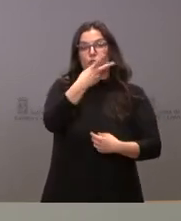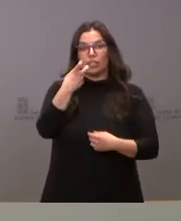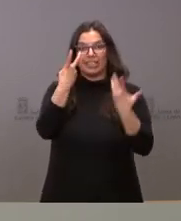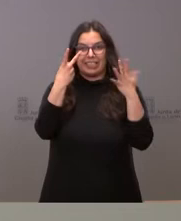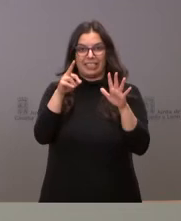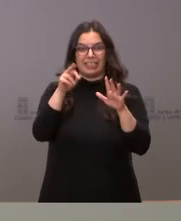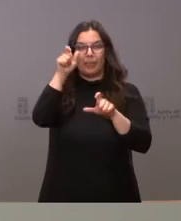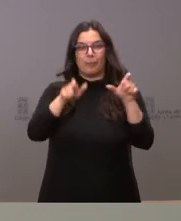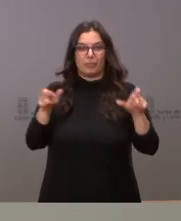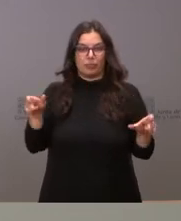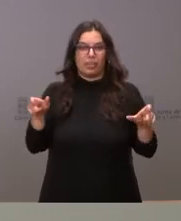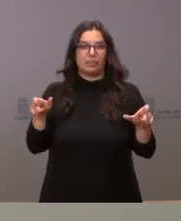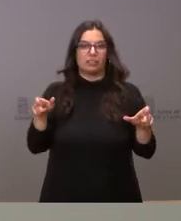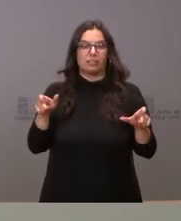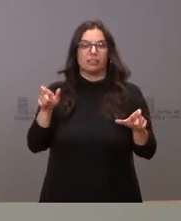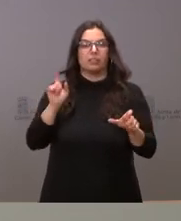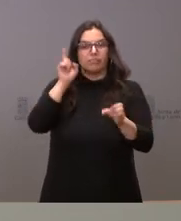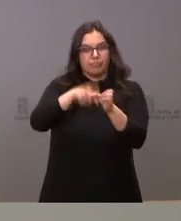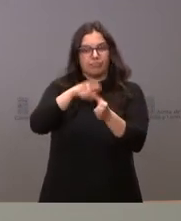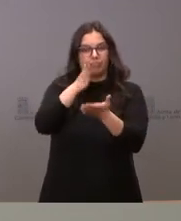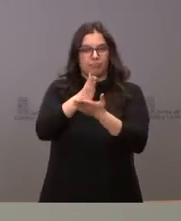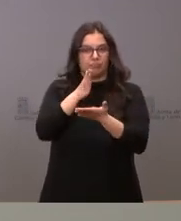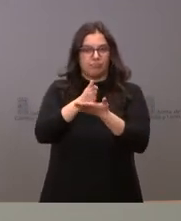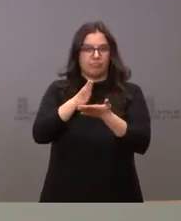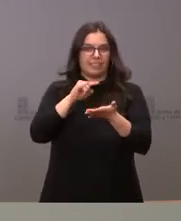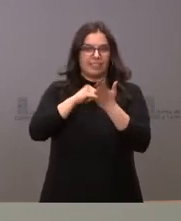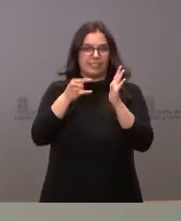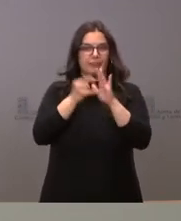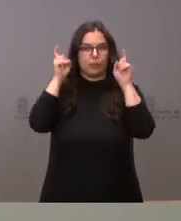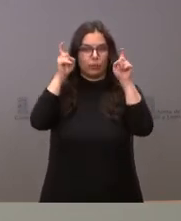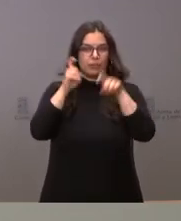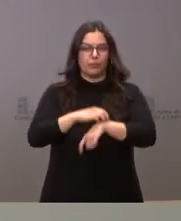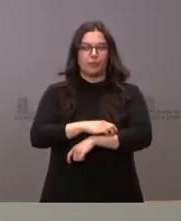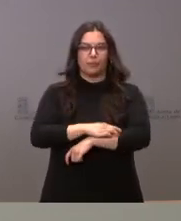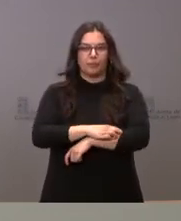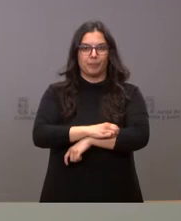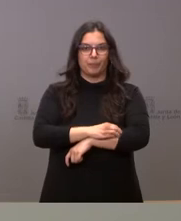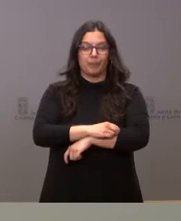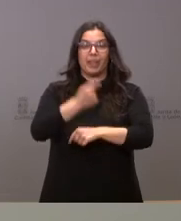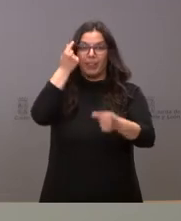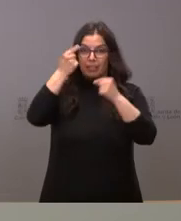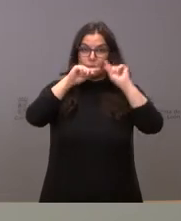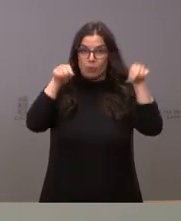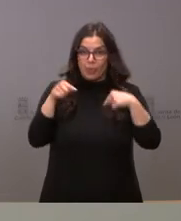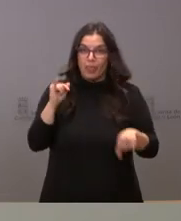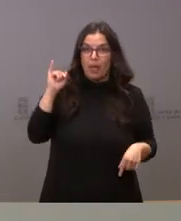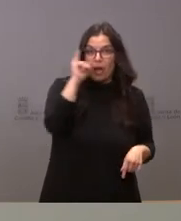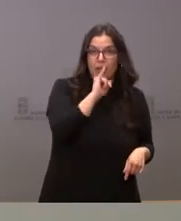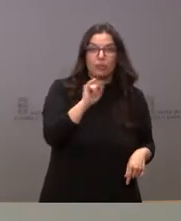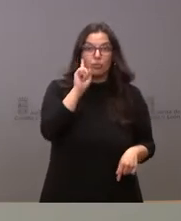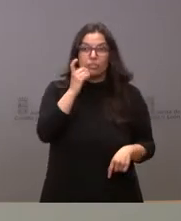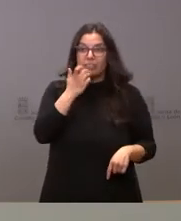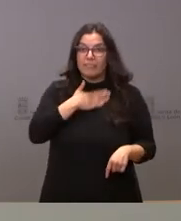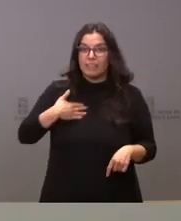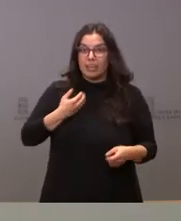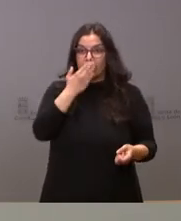las personas que están en nuestro sistema educativo. Tengo los datos por provincia, no sé si quieren